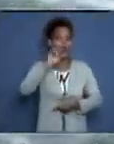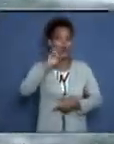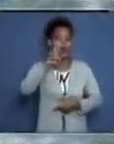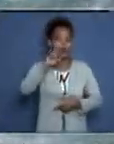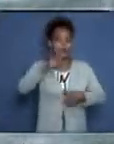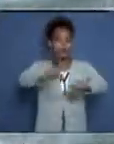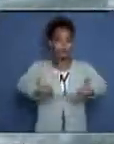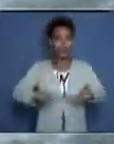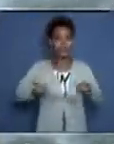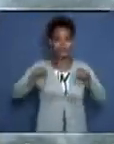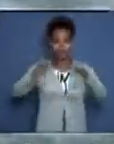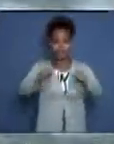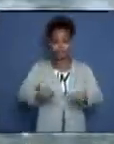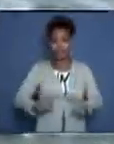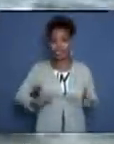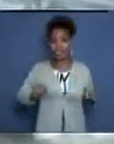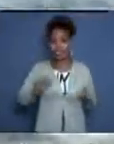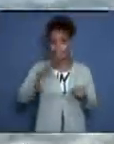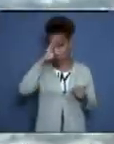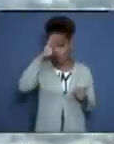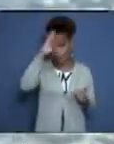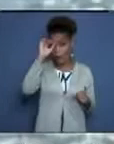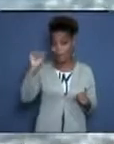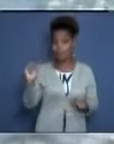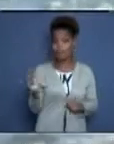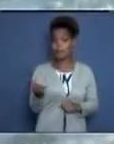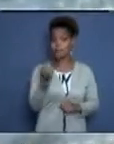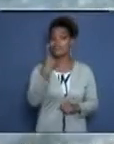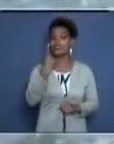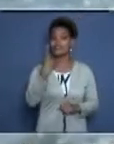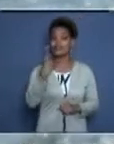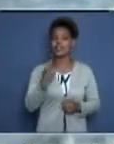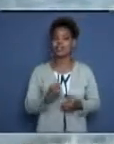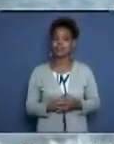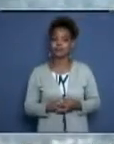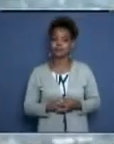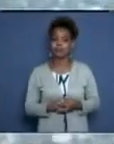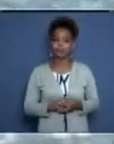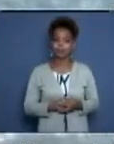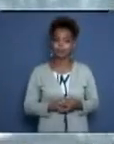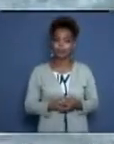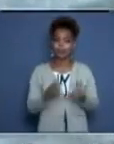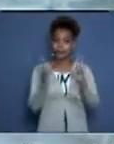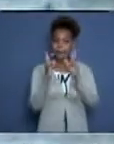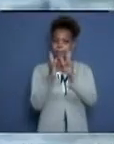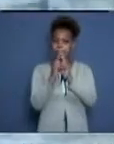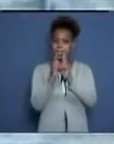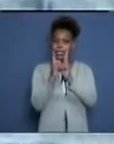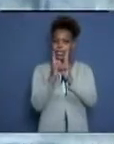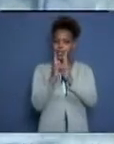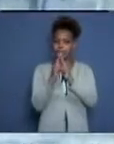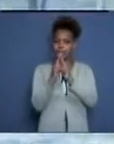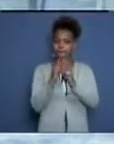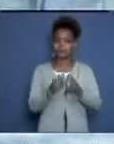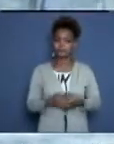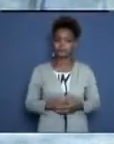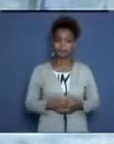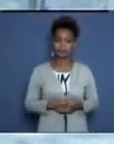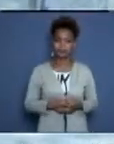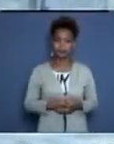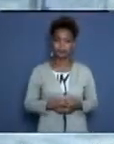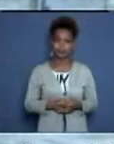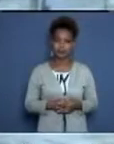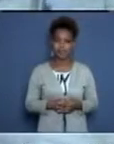canotaje olímpico cubano entre Fernando Dayán Jorge y Sergey Torres en el cedo a mil metros.